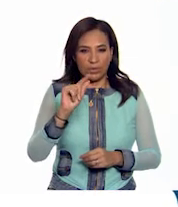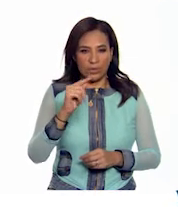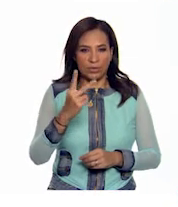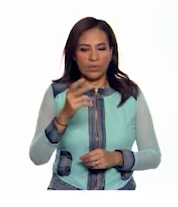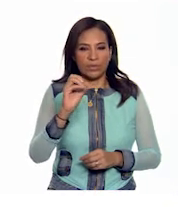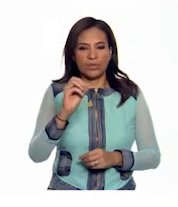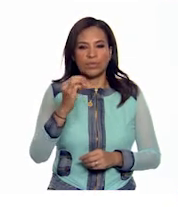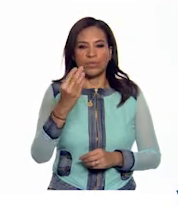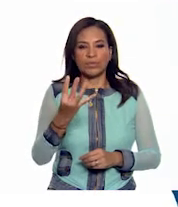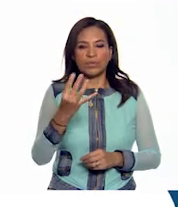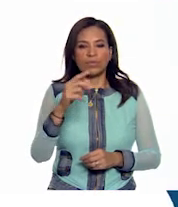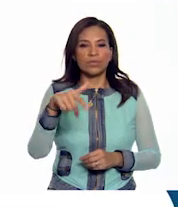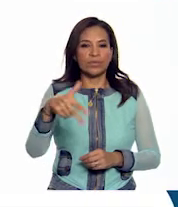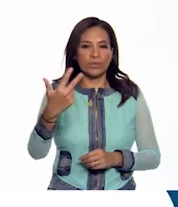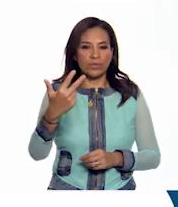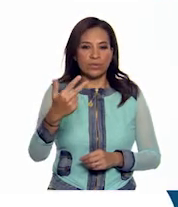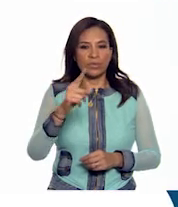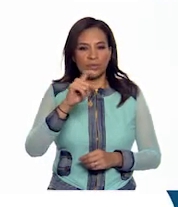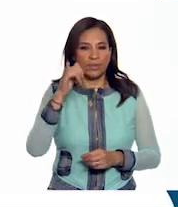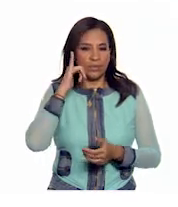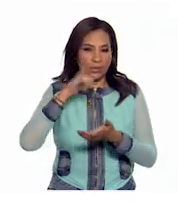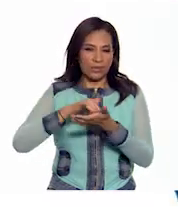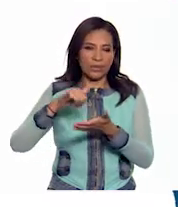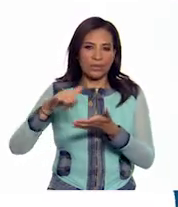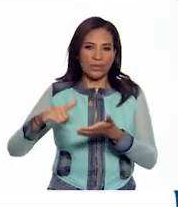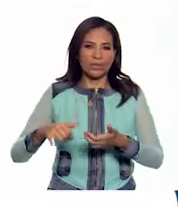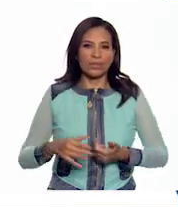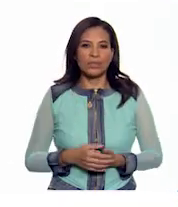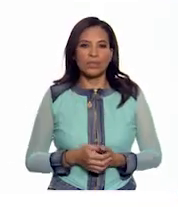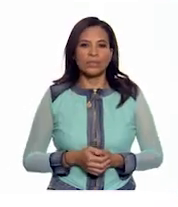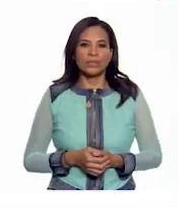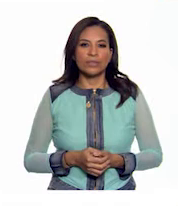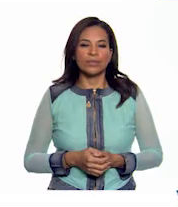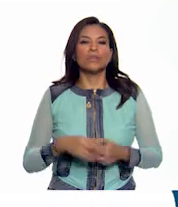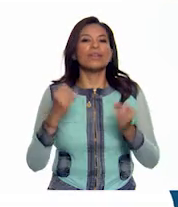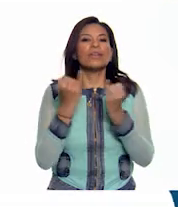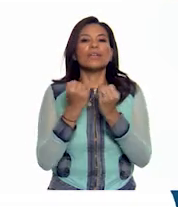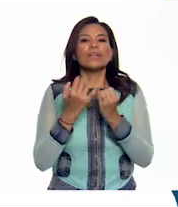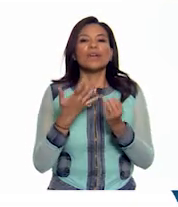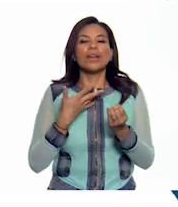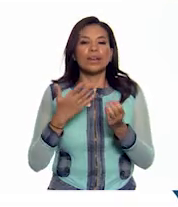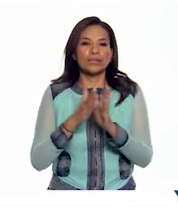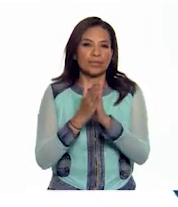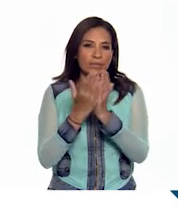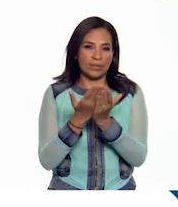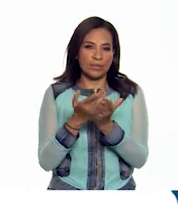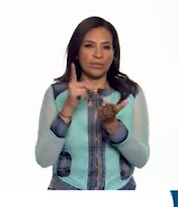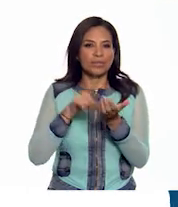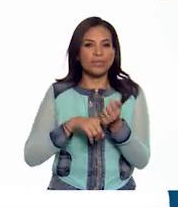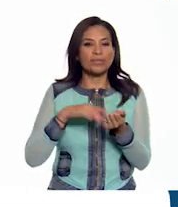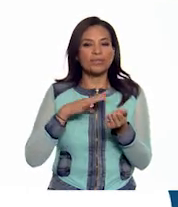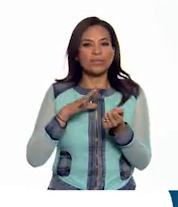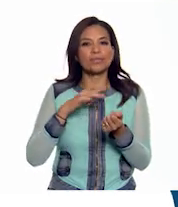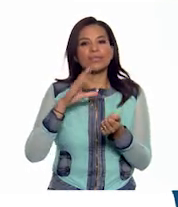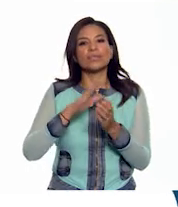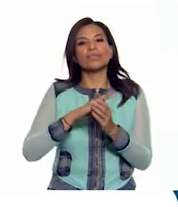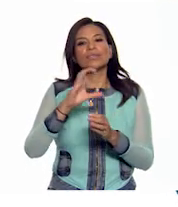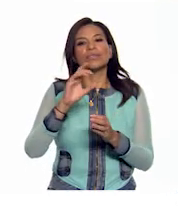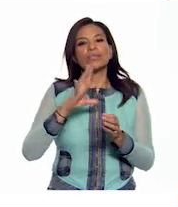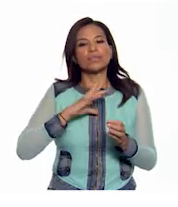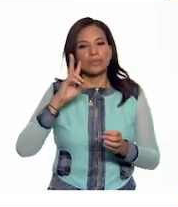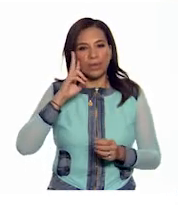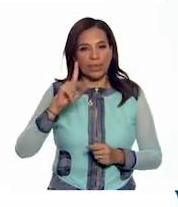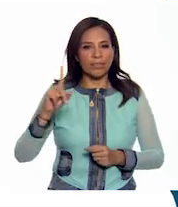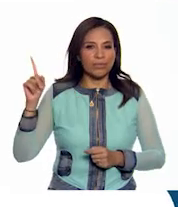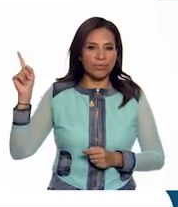5541-7204-13 con 100 líneas También puedes encontrar los libros de texto en la página con aliteg